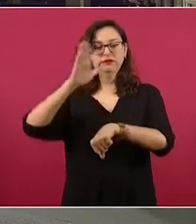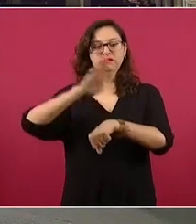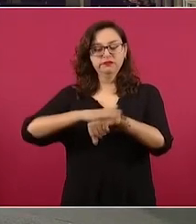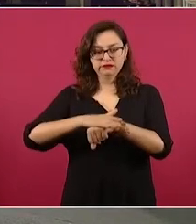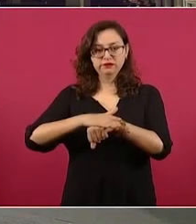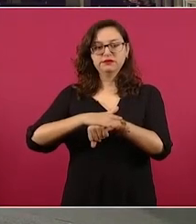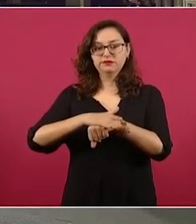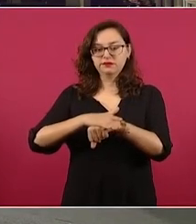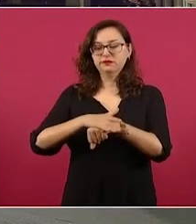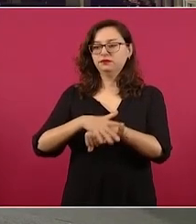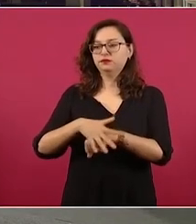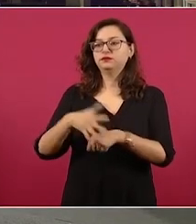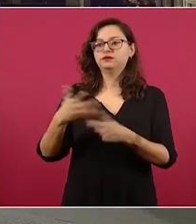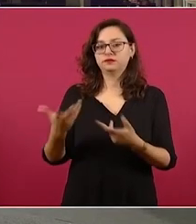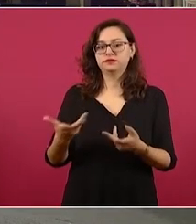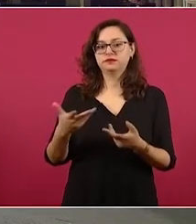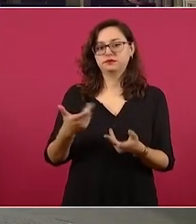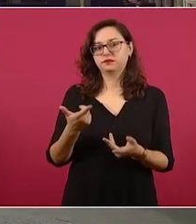Contribuyentes.